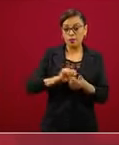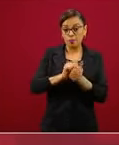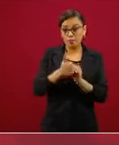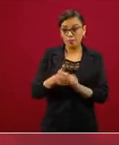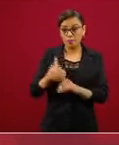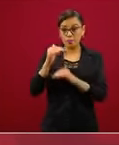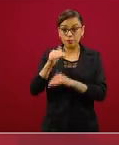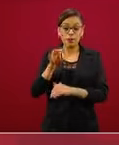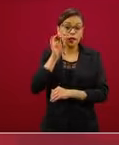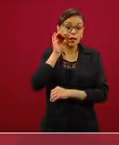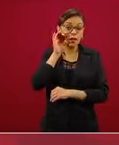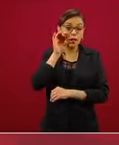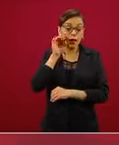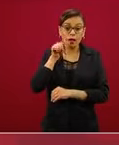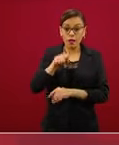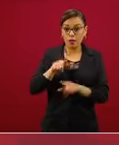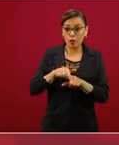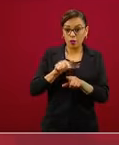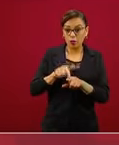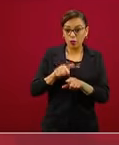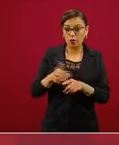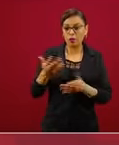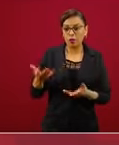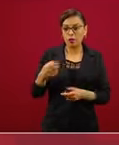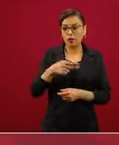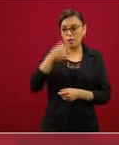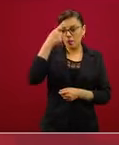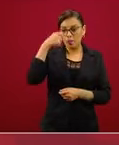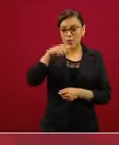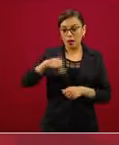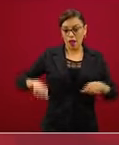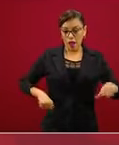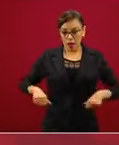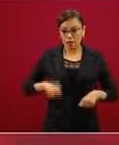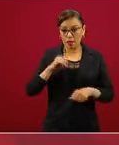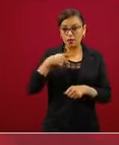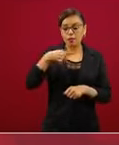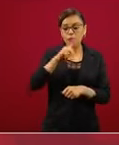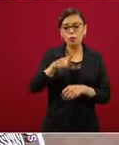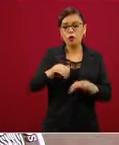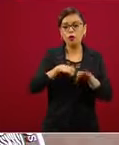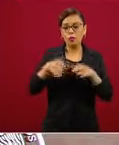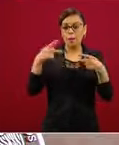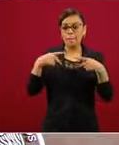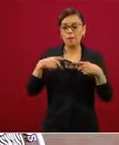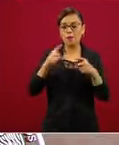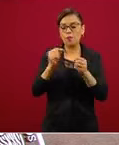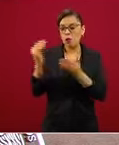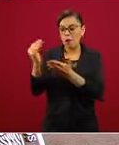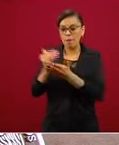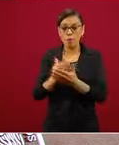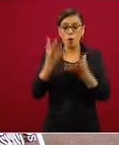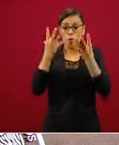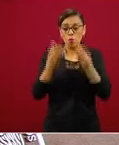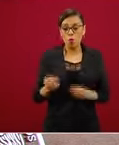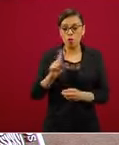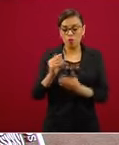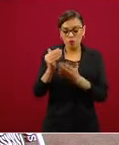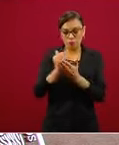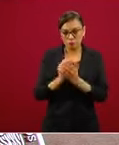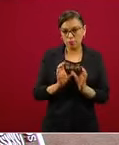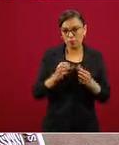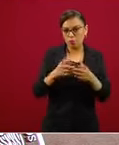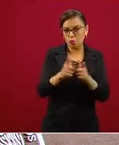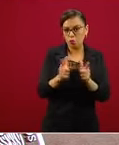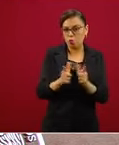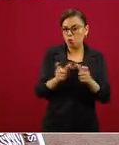con plantillas reducidas, toda la actividad laboral, pero con plantillas reducidas. Y a partir del amarillo y el verde ya